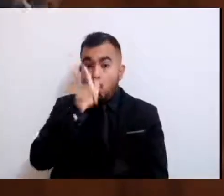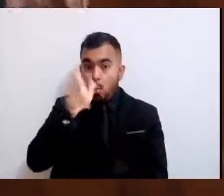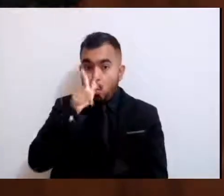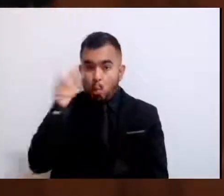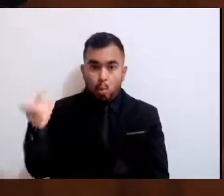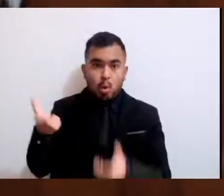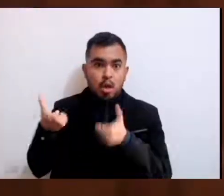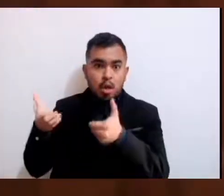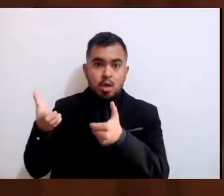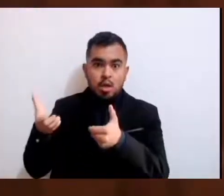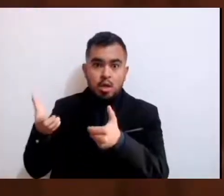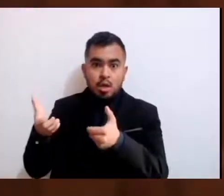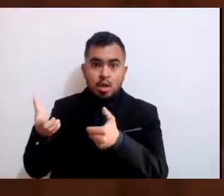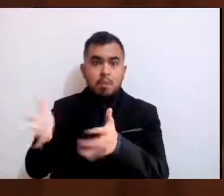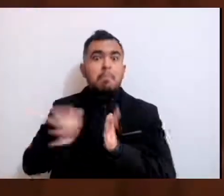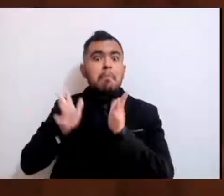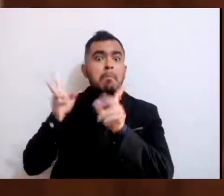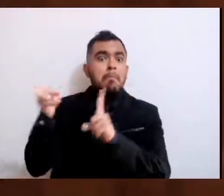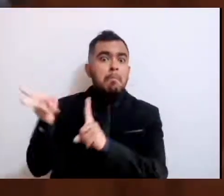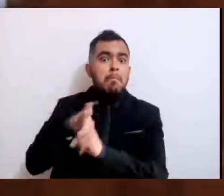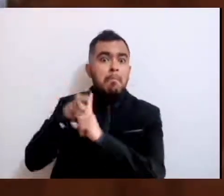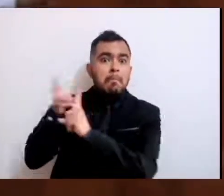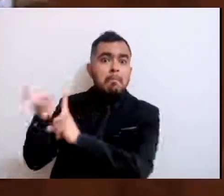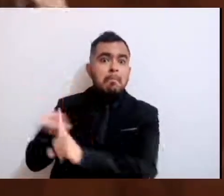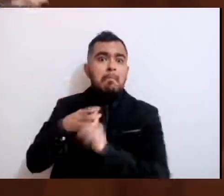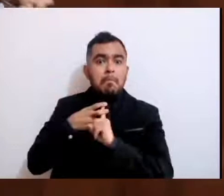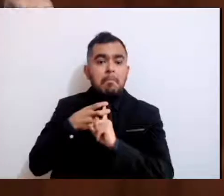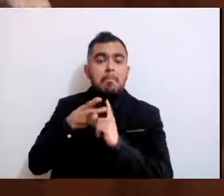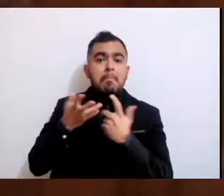levantaron y personas